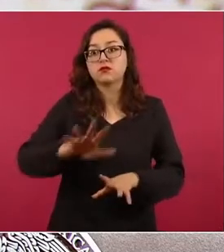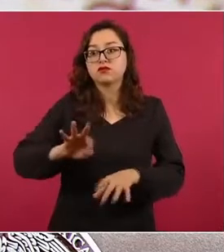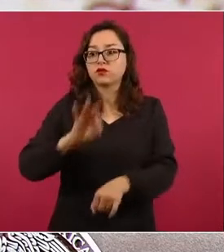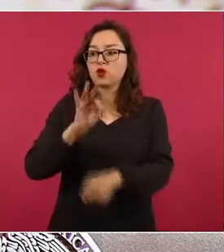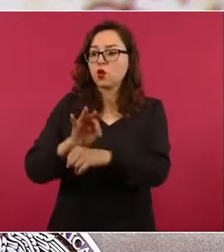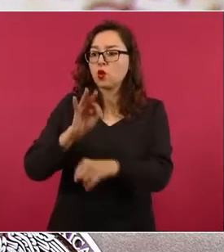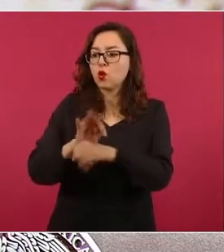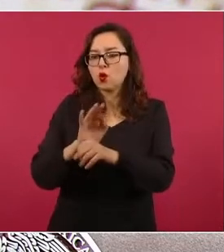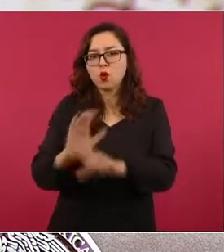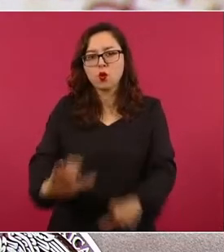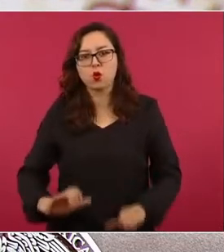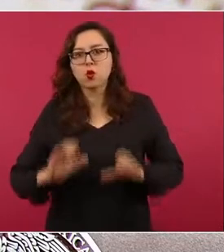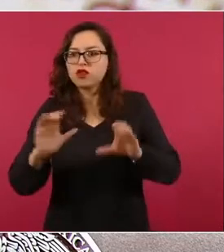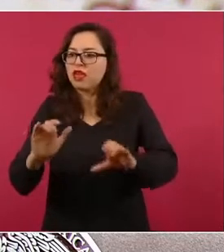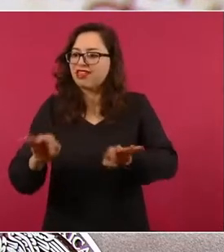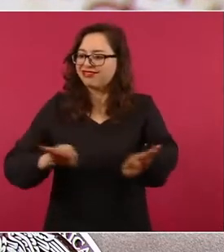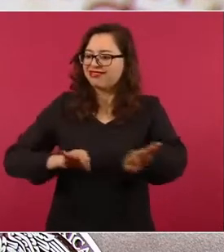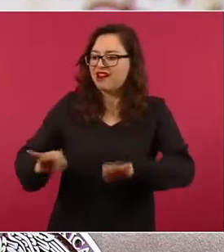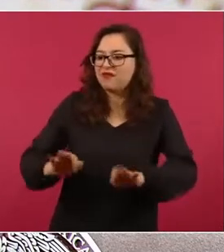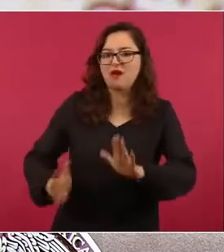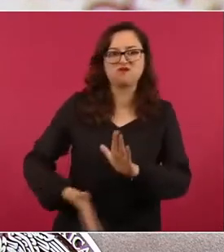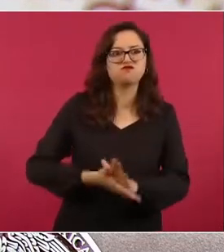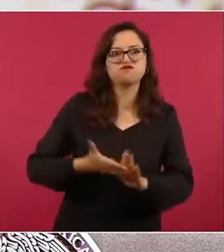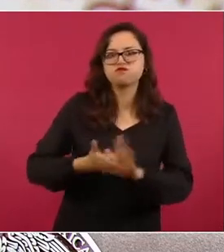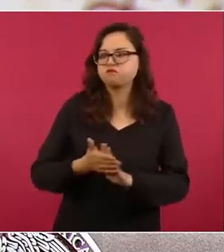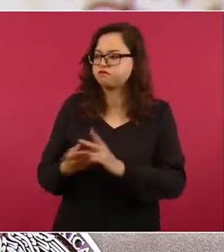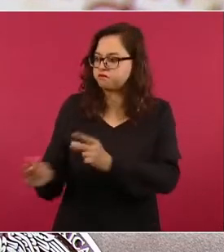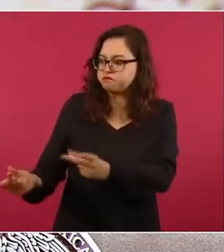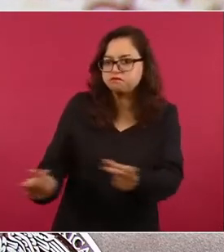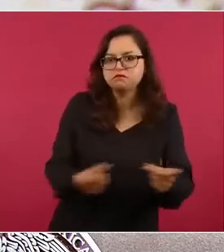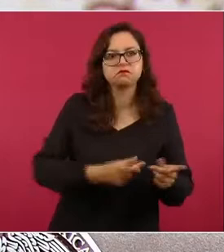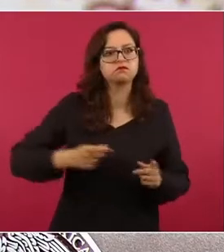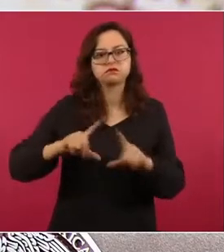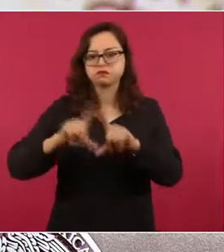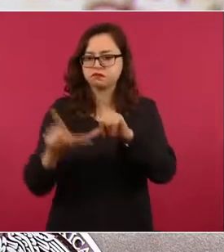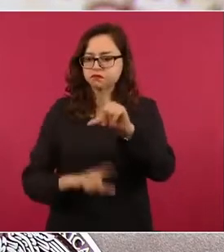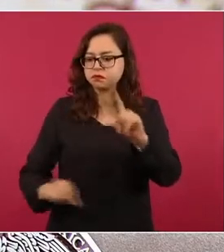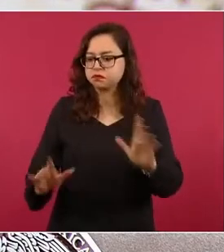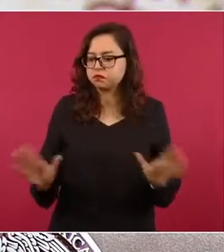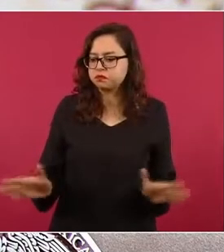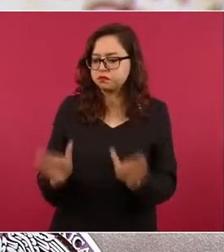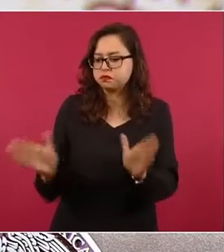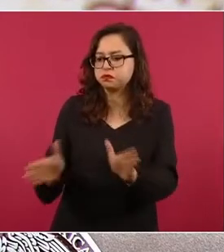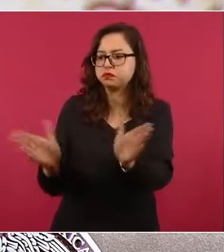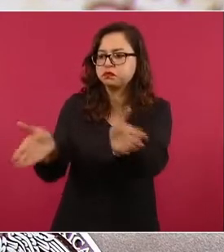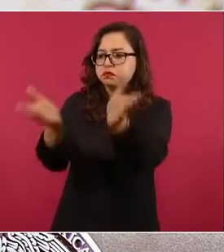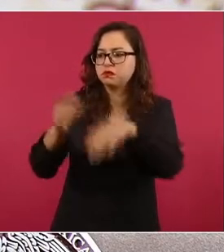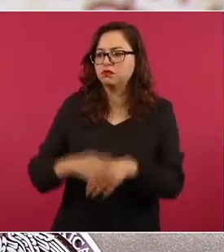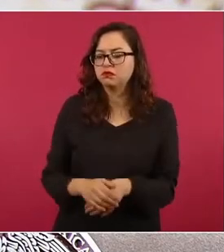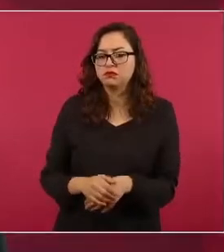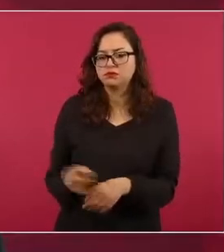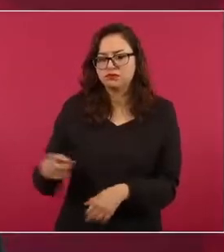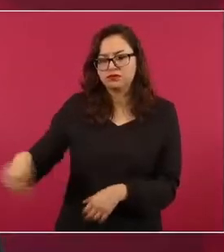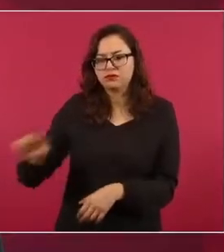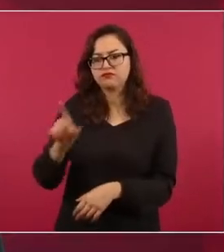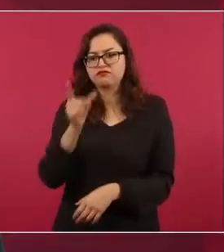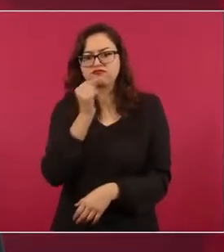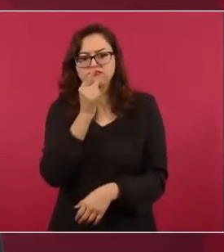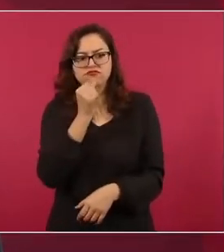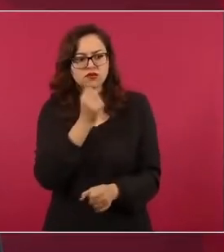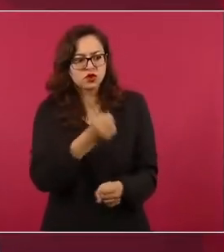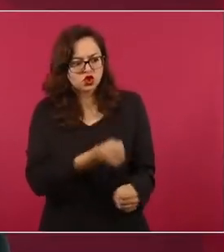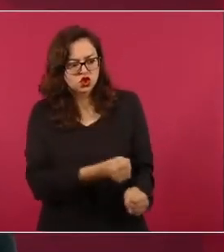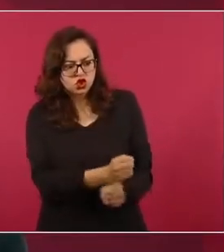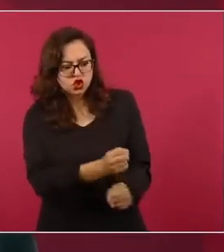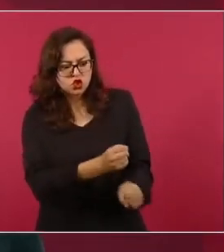la policía ni a los soldados para reprimir a movimientos sociales, ni se tortura para obtener confesiones,